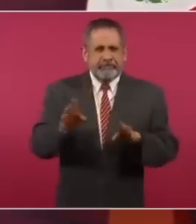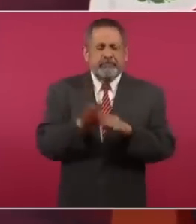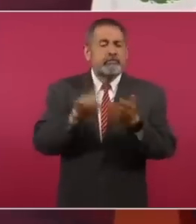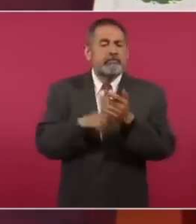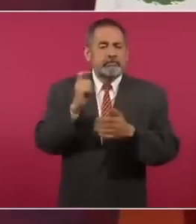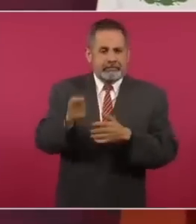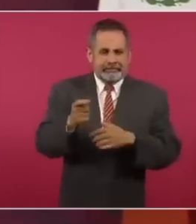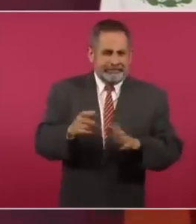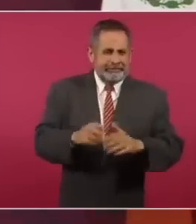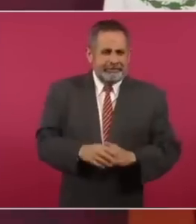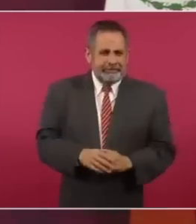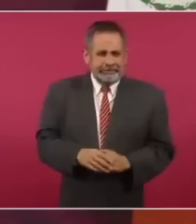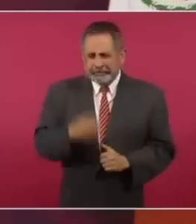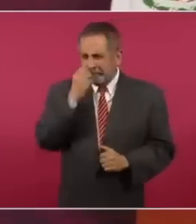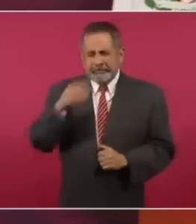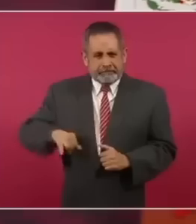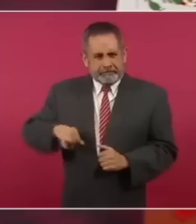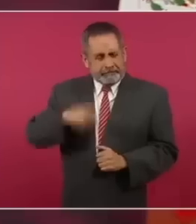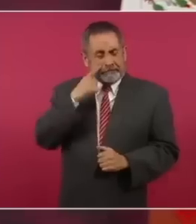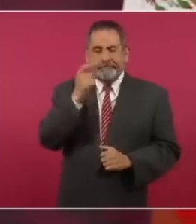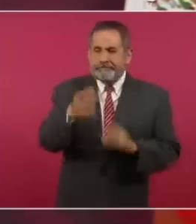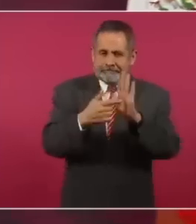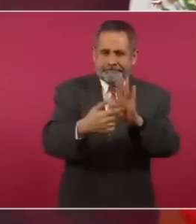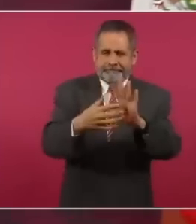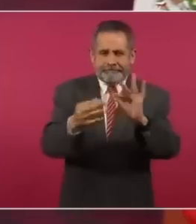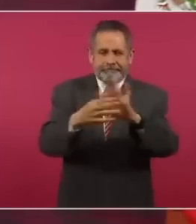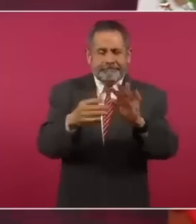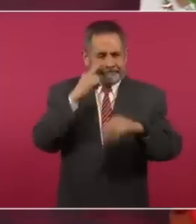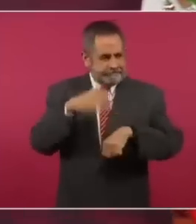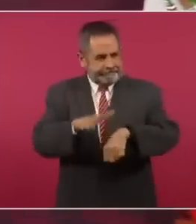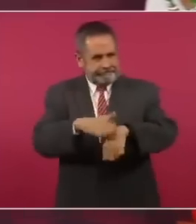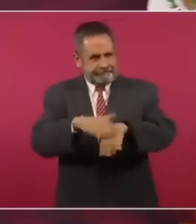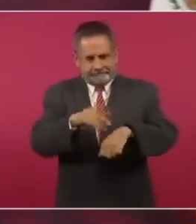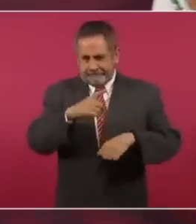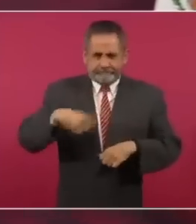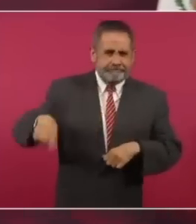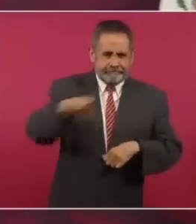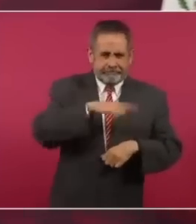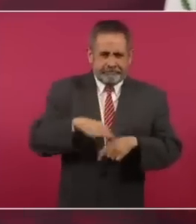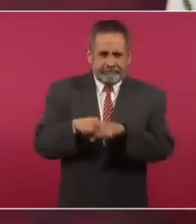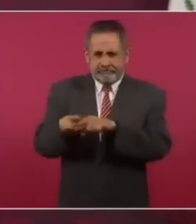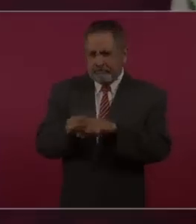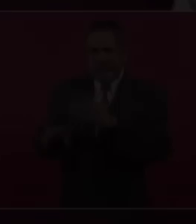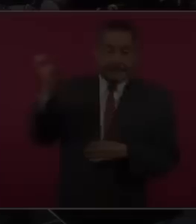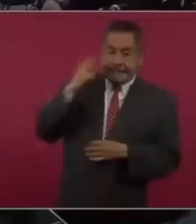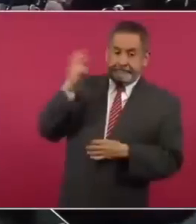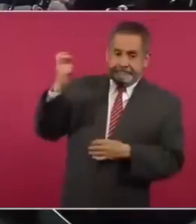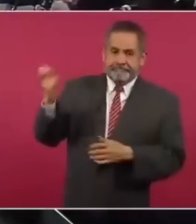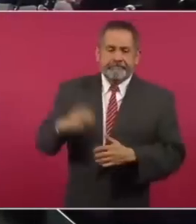comportamiento, porque eso es interesante para hacer un llamado también a nuestros hermanos migrantes.